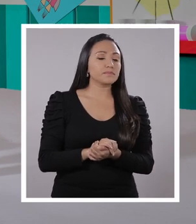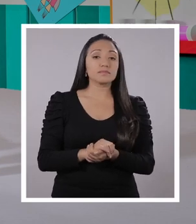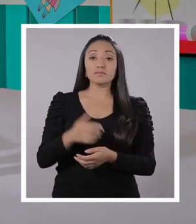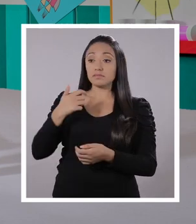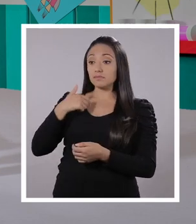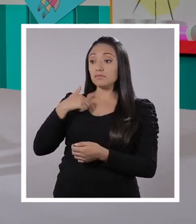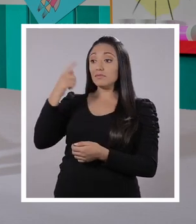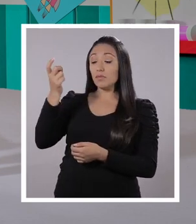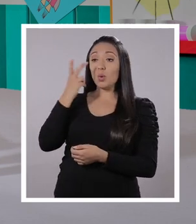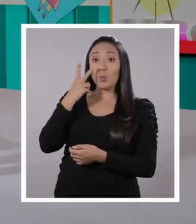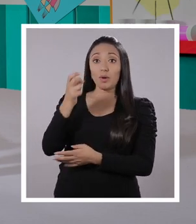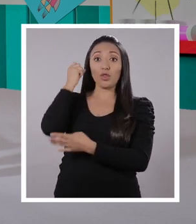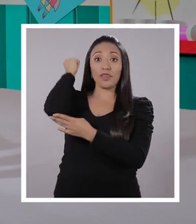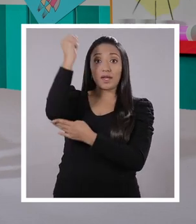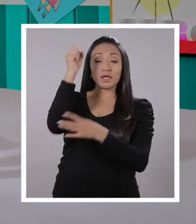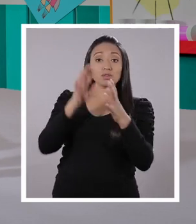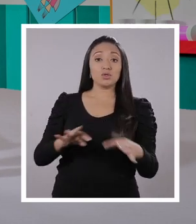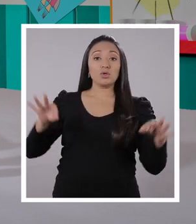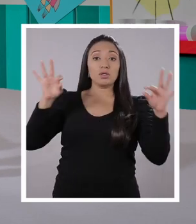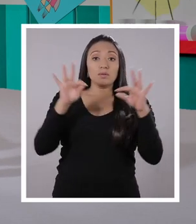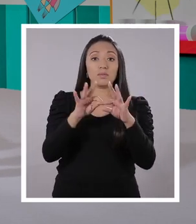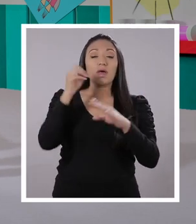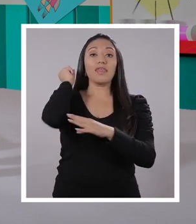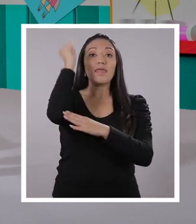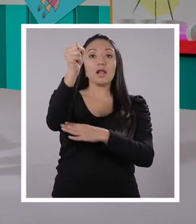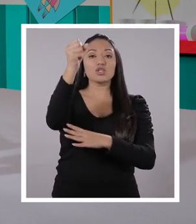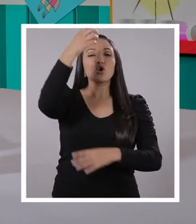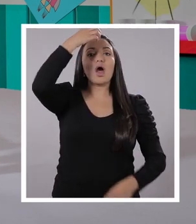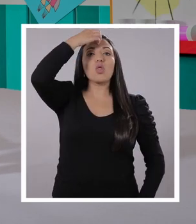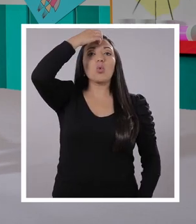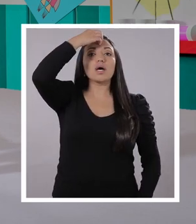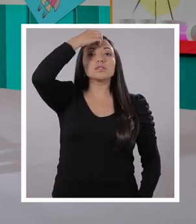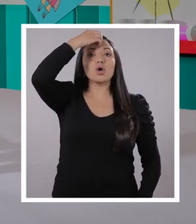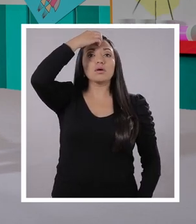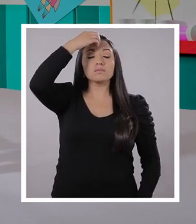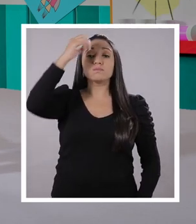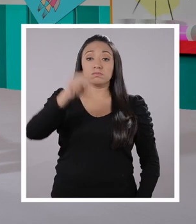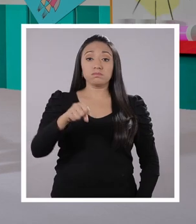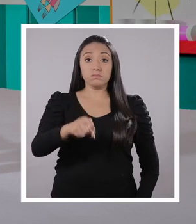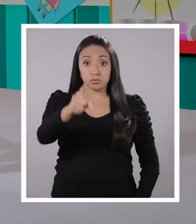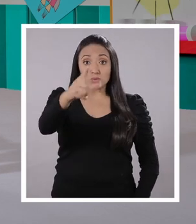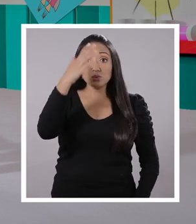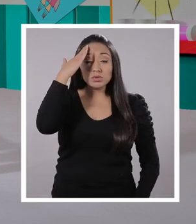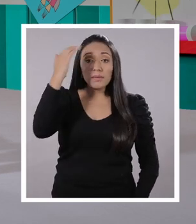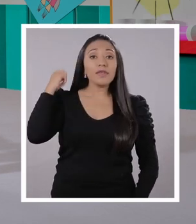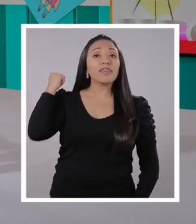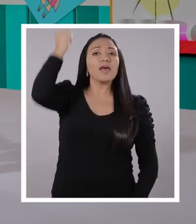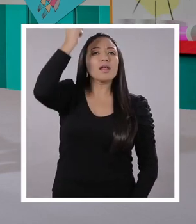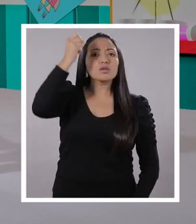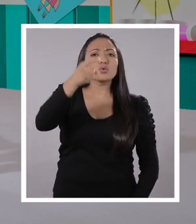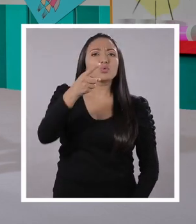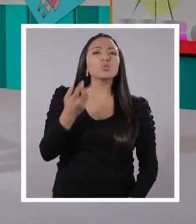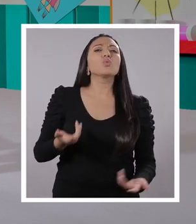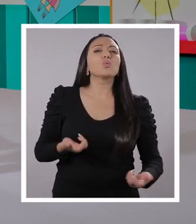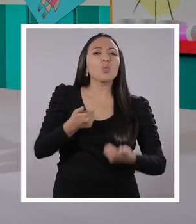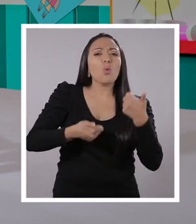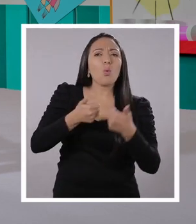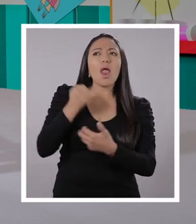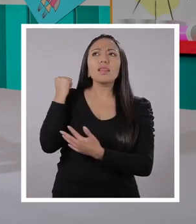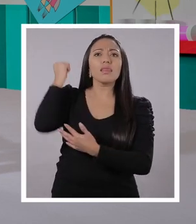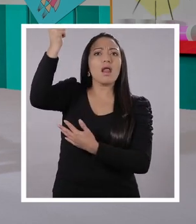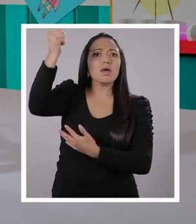de los derechos que es muy importante, el derecho a la educación. ¿Ustedes conocen sus derechos? Sí, los conocen.